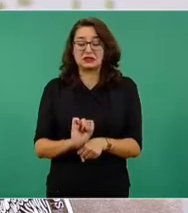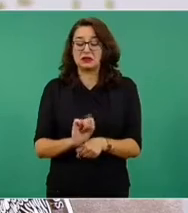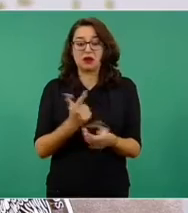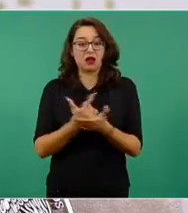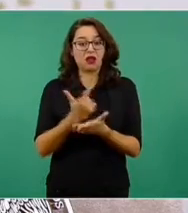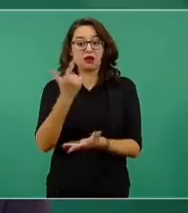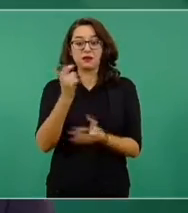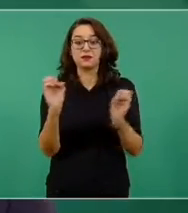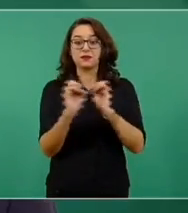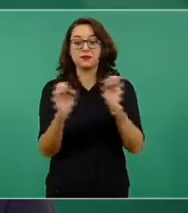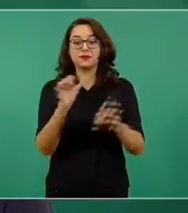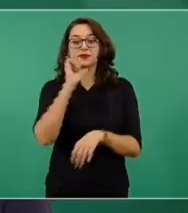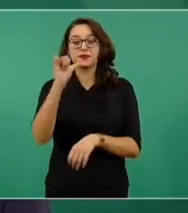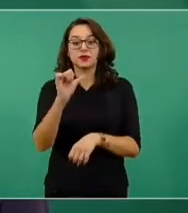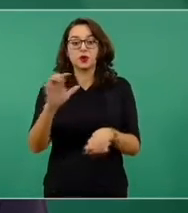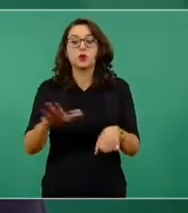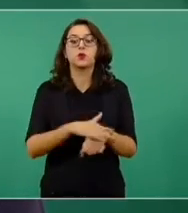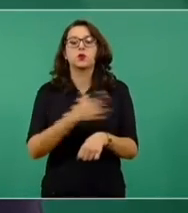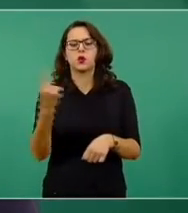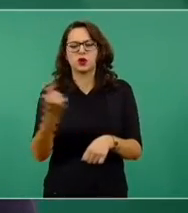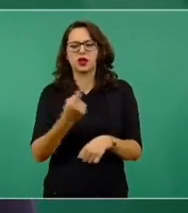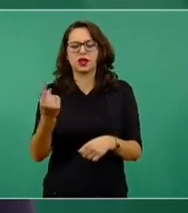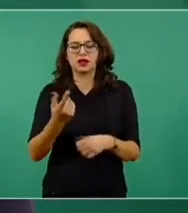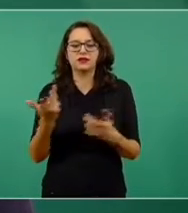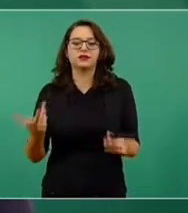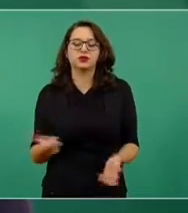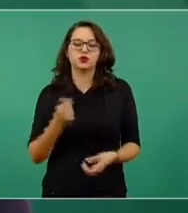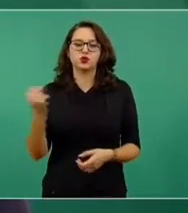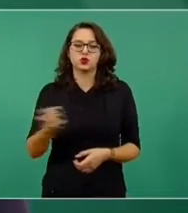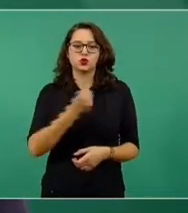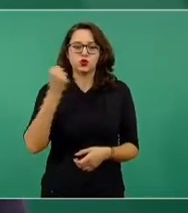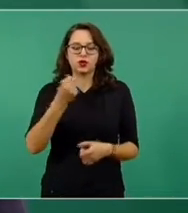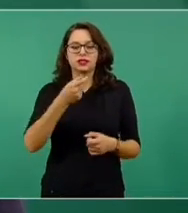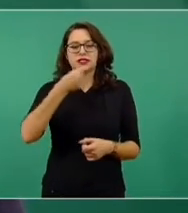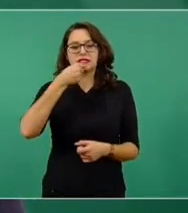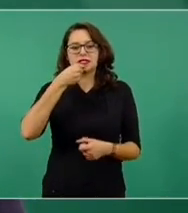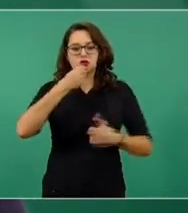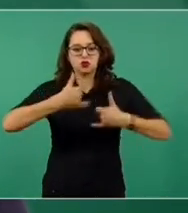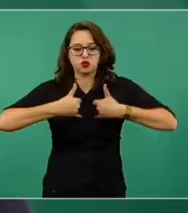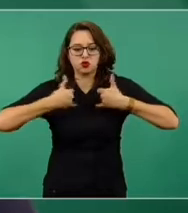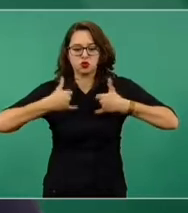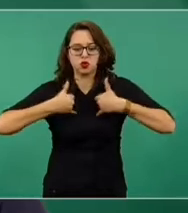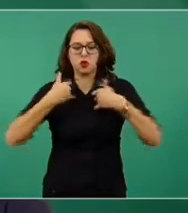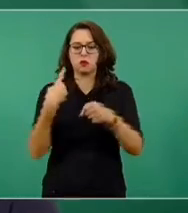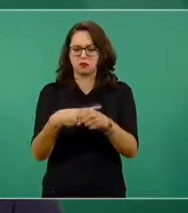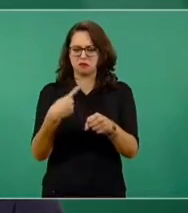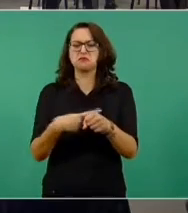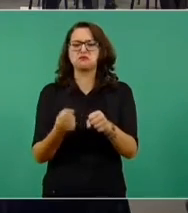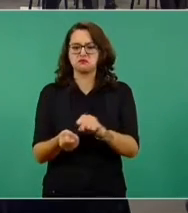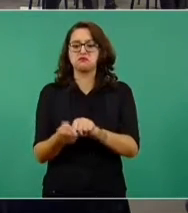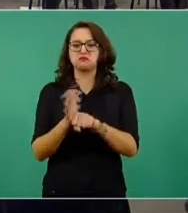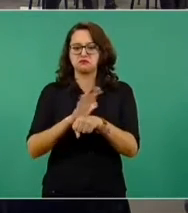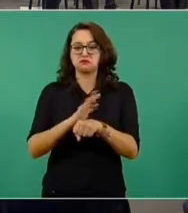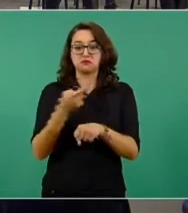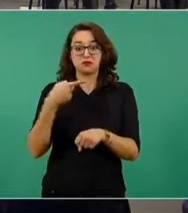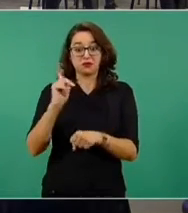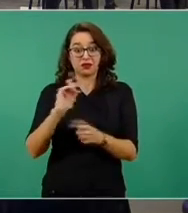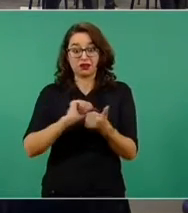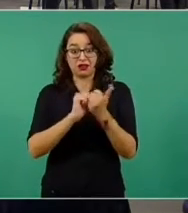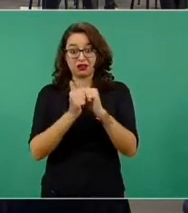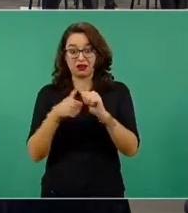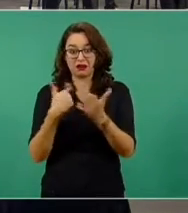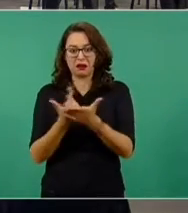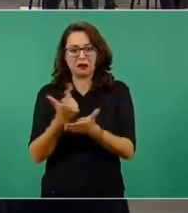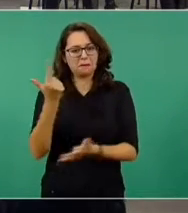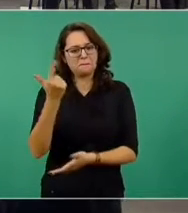dado que en esta población afortunadamente el riesgo de COVID grave es muy, muy, muy bajo. La siguiente, por favor.